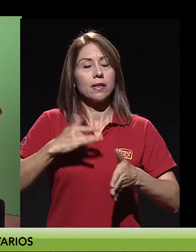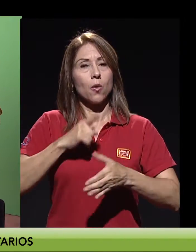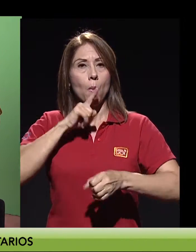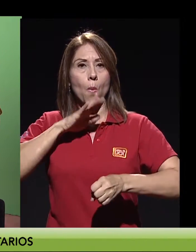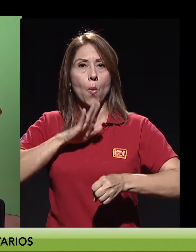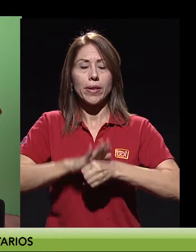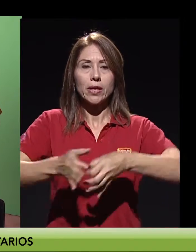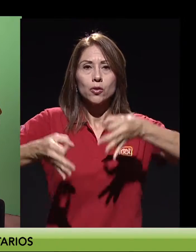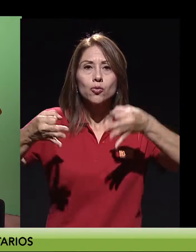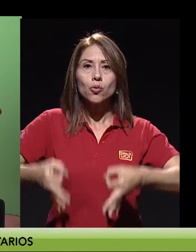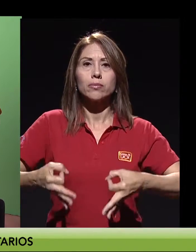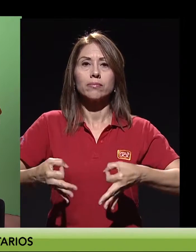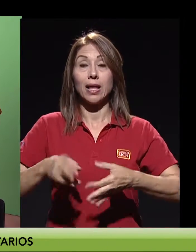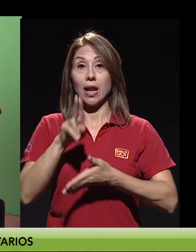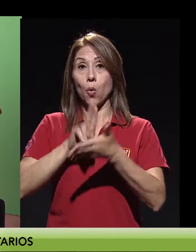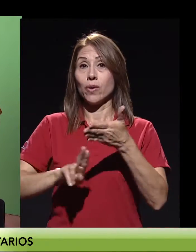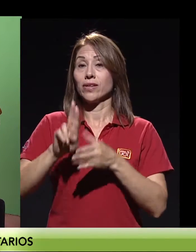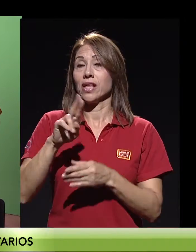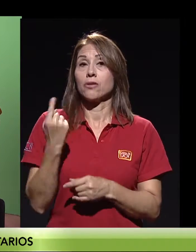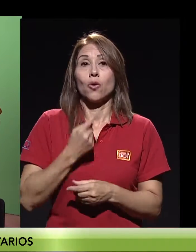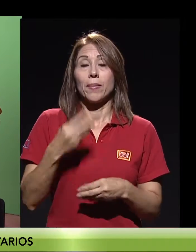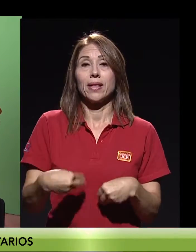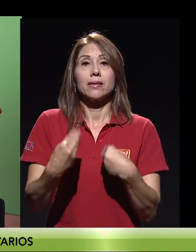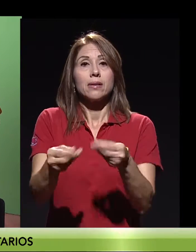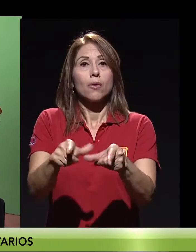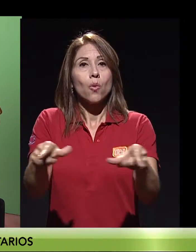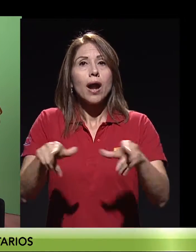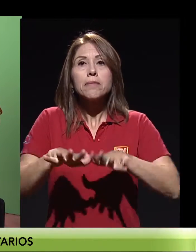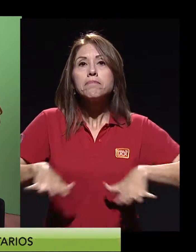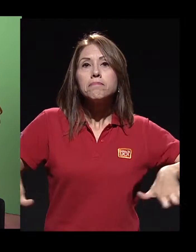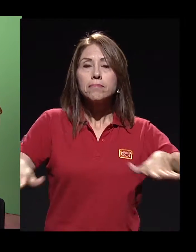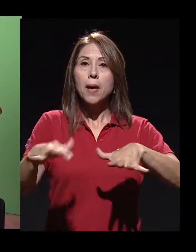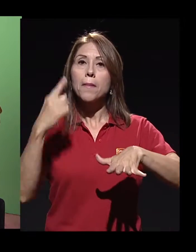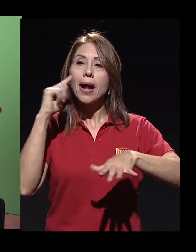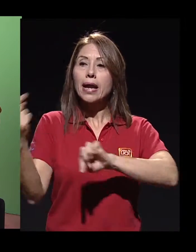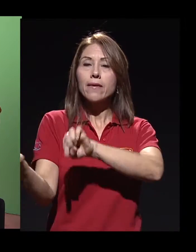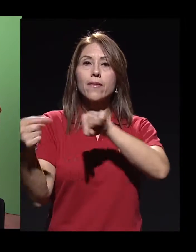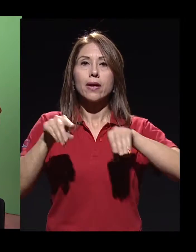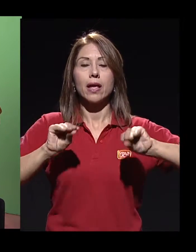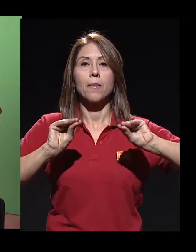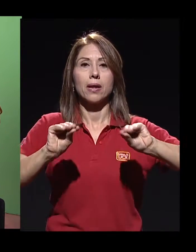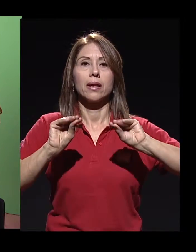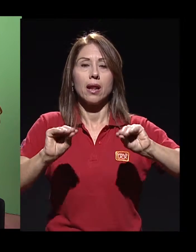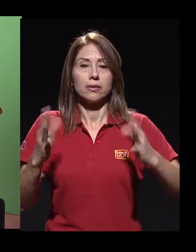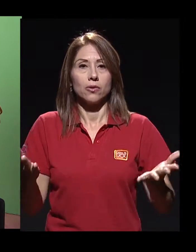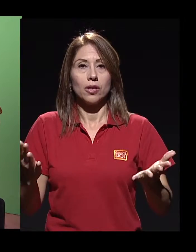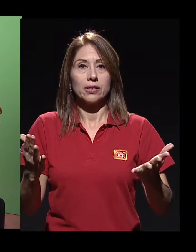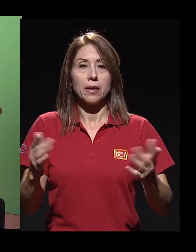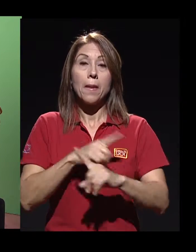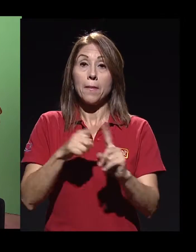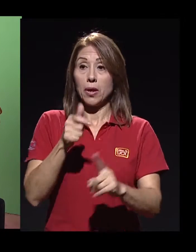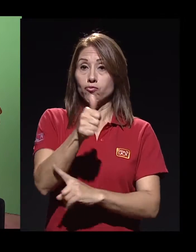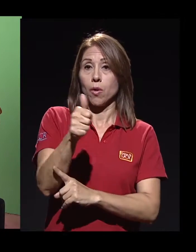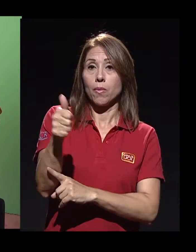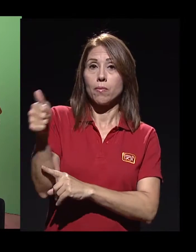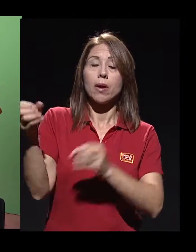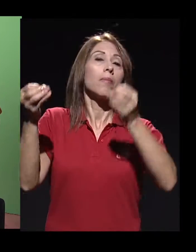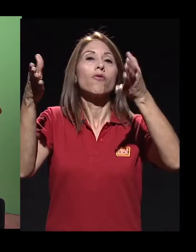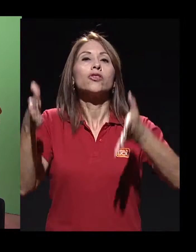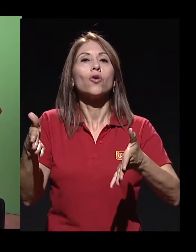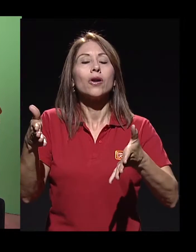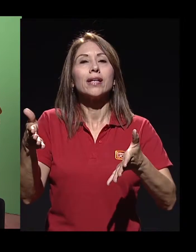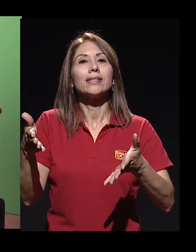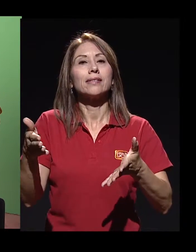la universidad lo único que les brinda es el espacio para poder impartir las lecciones y básicamente ellos son los que